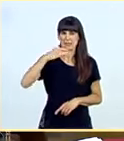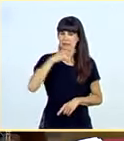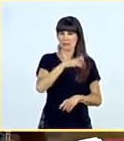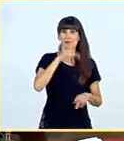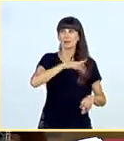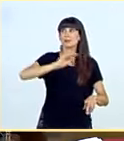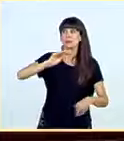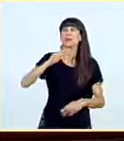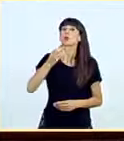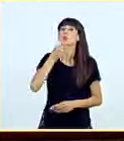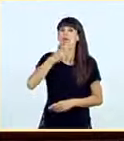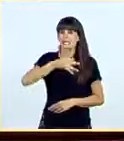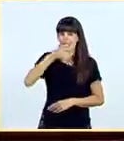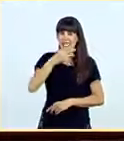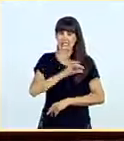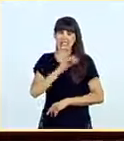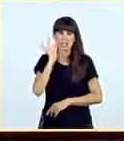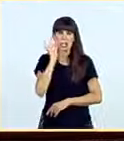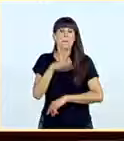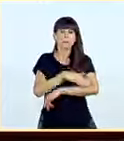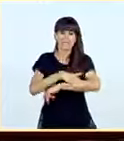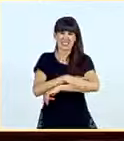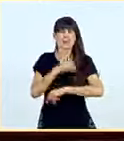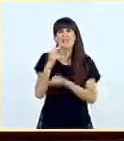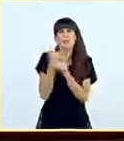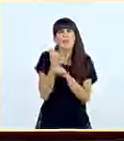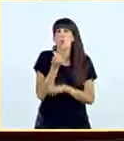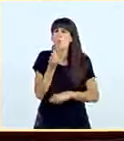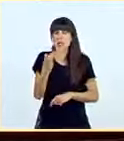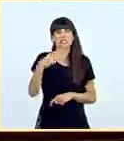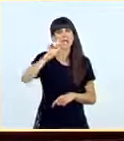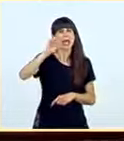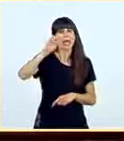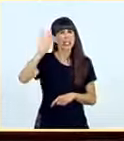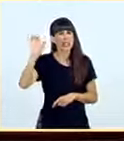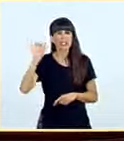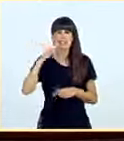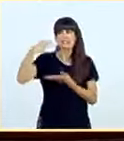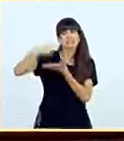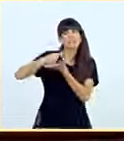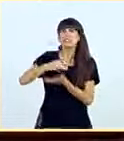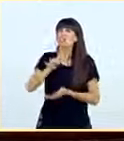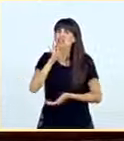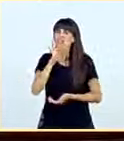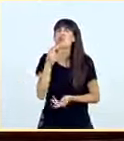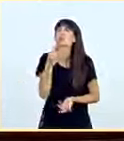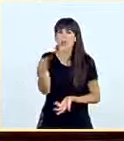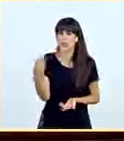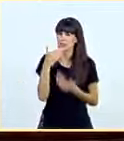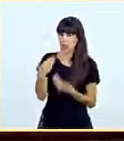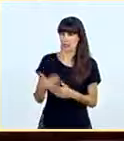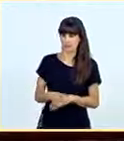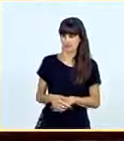Buenas tardes, señora ministra. ¿Cuántos trabajadores incluidos en ERTE quedan sin cobrar la prestación que les corresponde? Gracias.